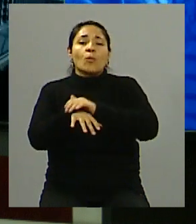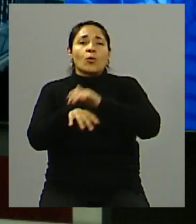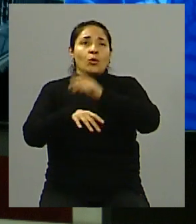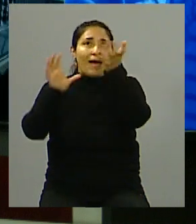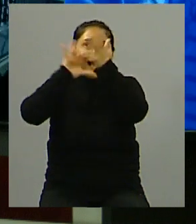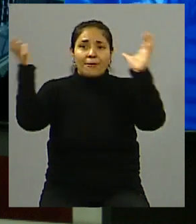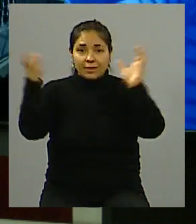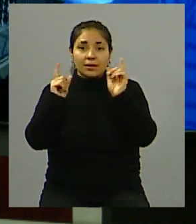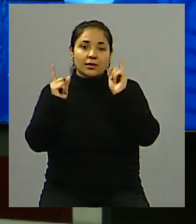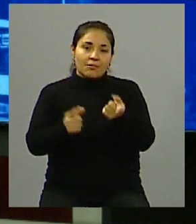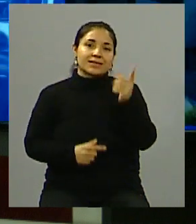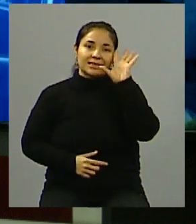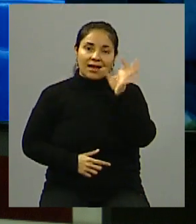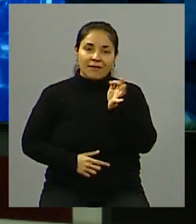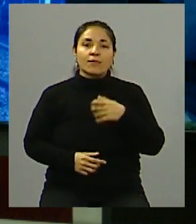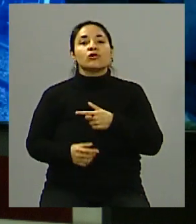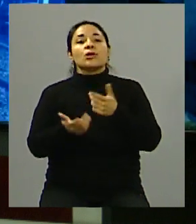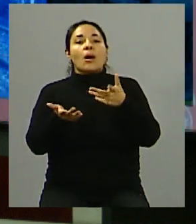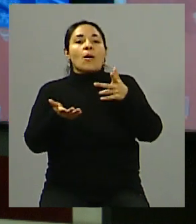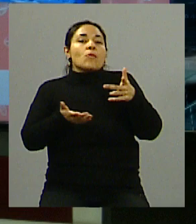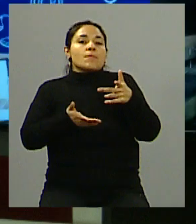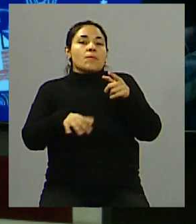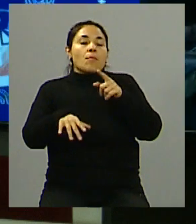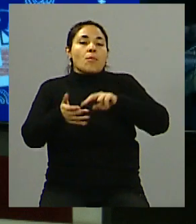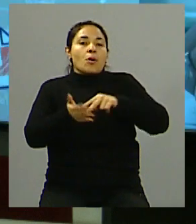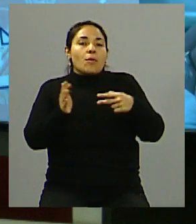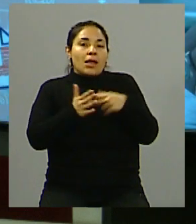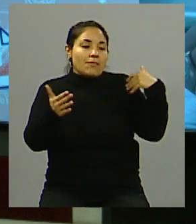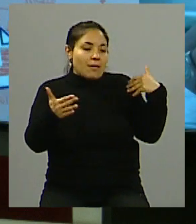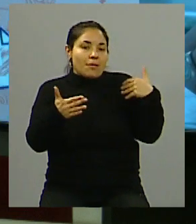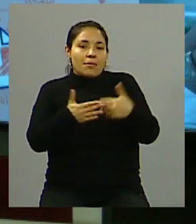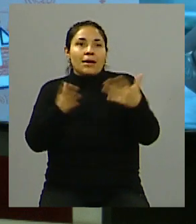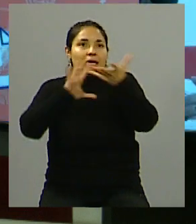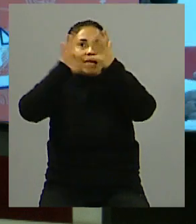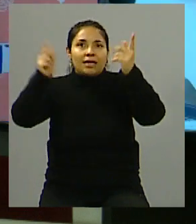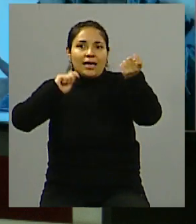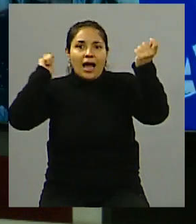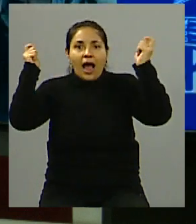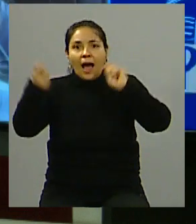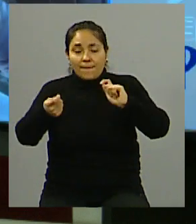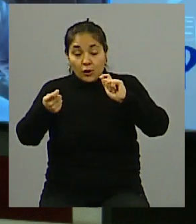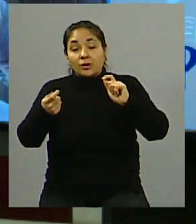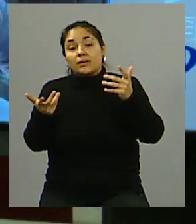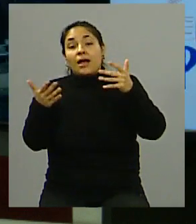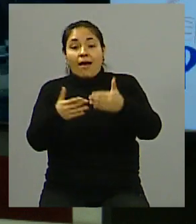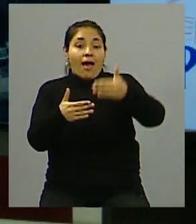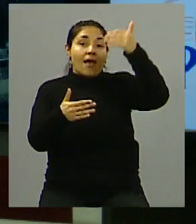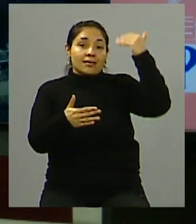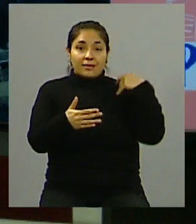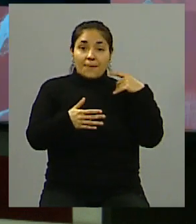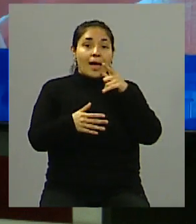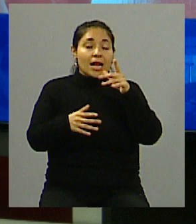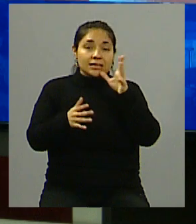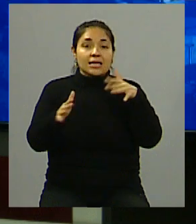estamos conscientes de que venimos atravesando el problema del cambio climático. Entonces este tipo de fenómenos que antes solían ser